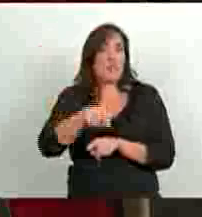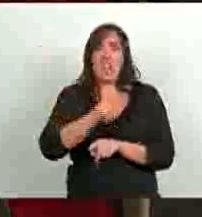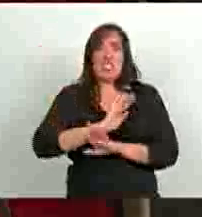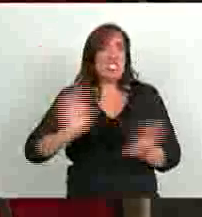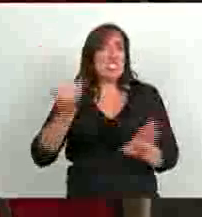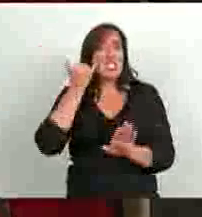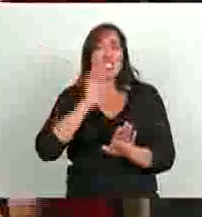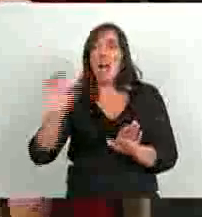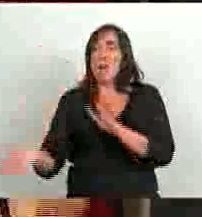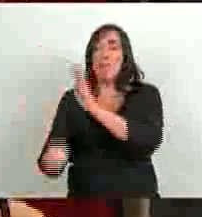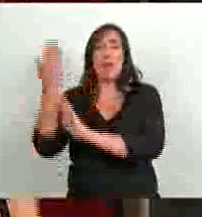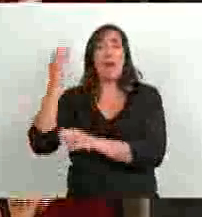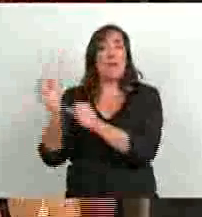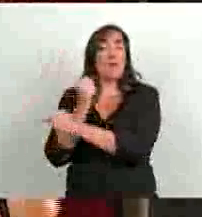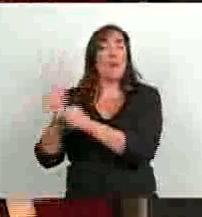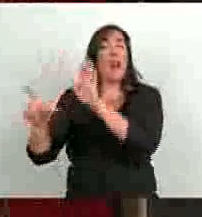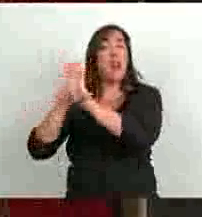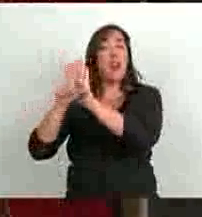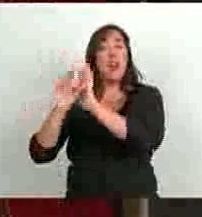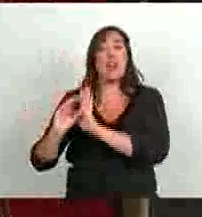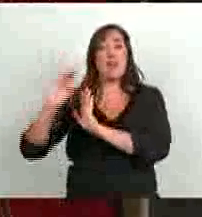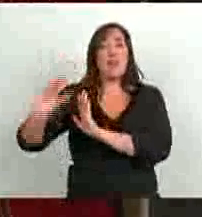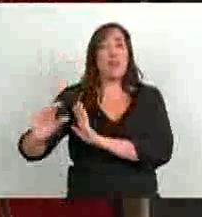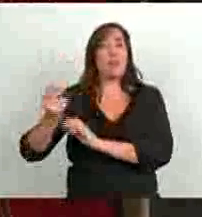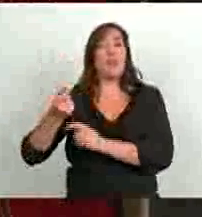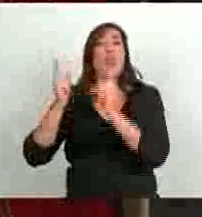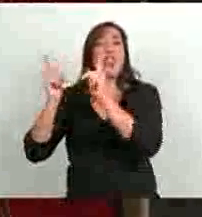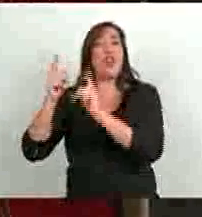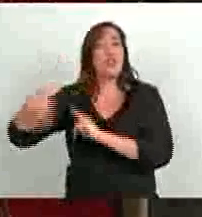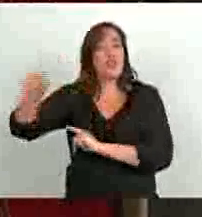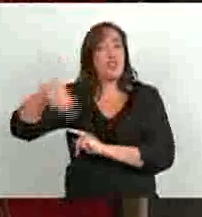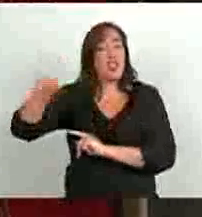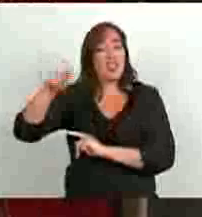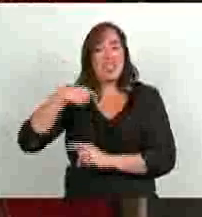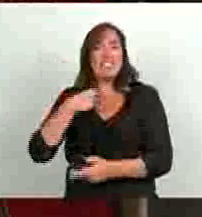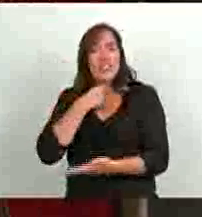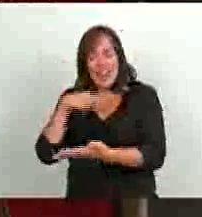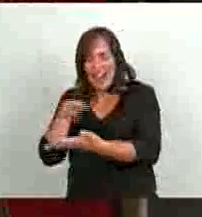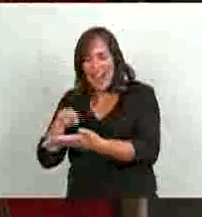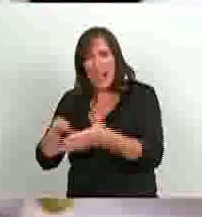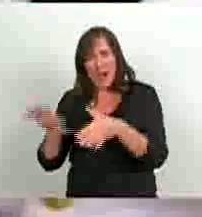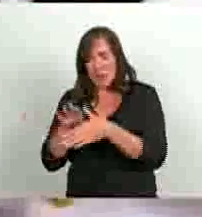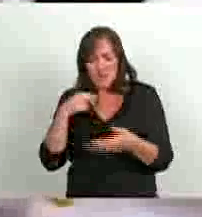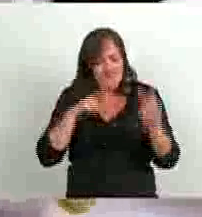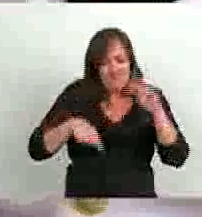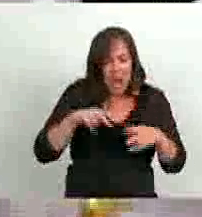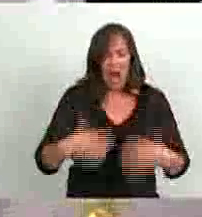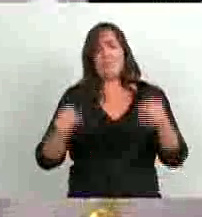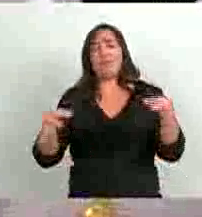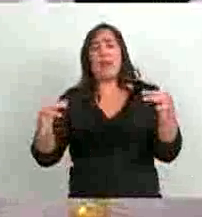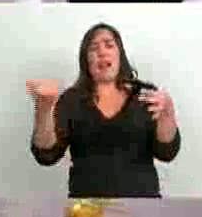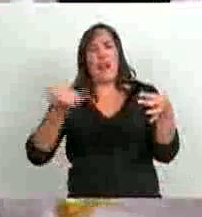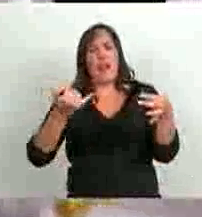al momento que se sancionó la ley de financiamiento docente, la encuentro, tenía acá para leerla exactamente, pero ustedes la pueden, acá está,